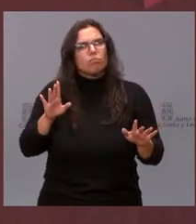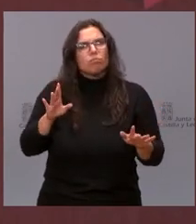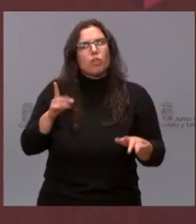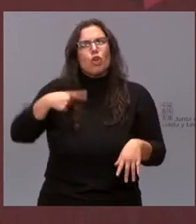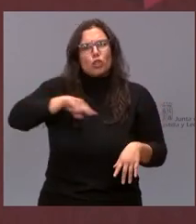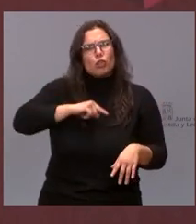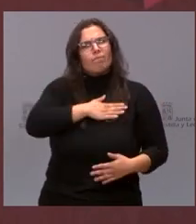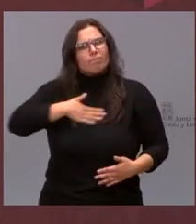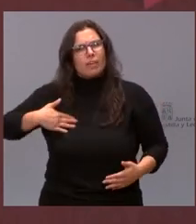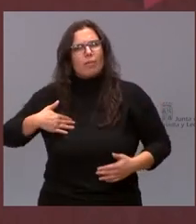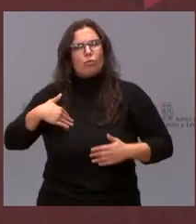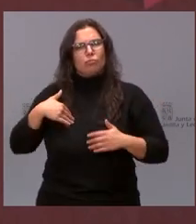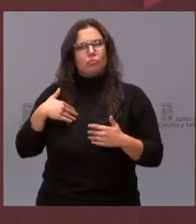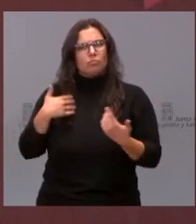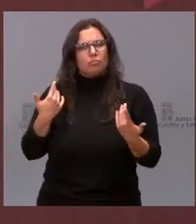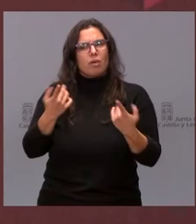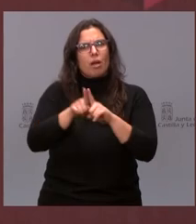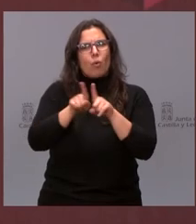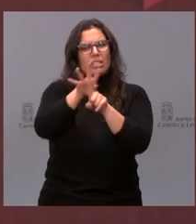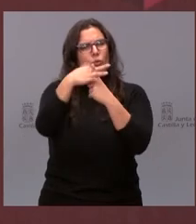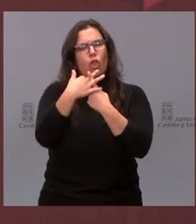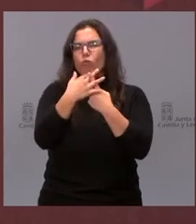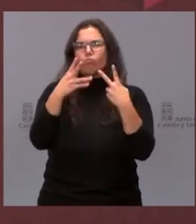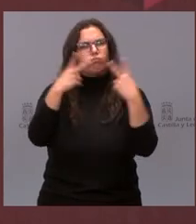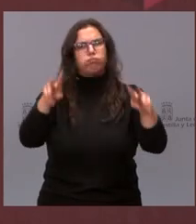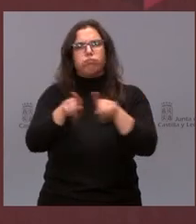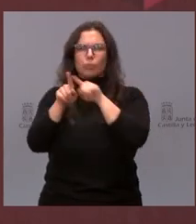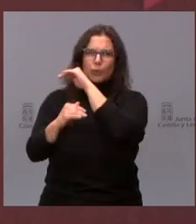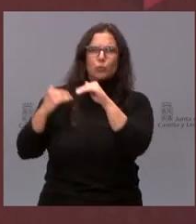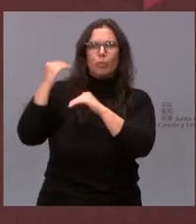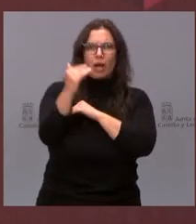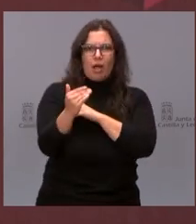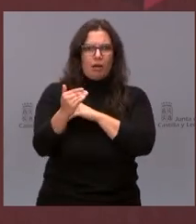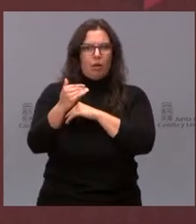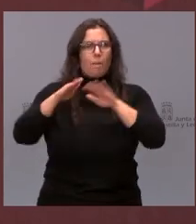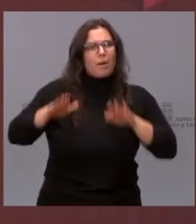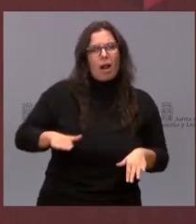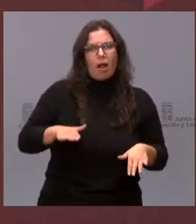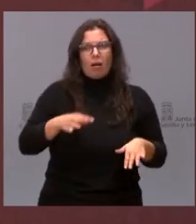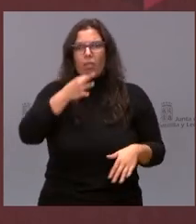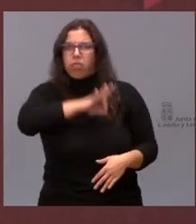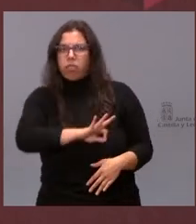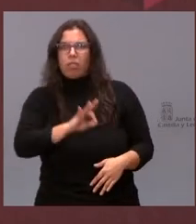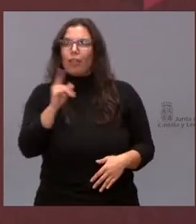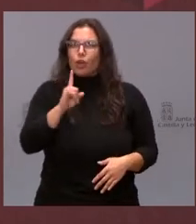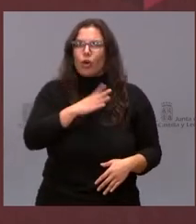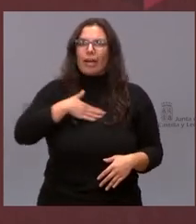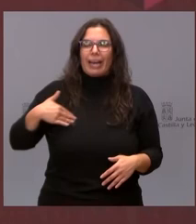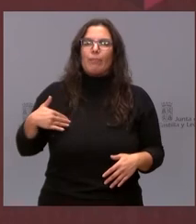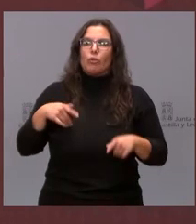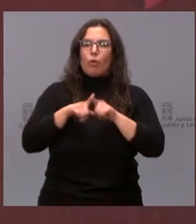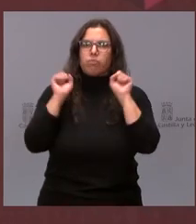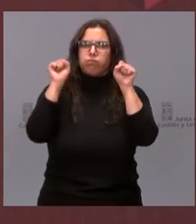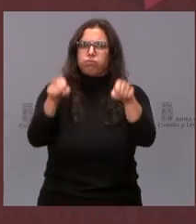ambición es superar esa situación y, desde luego, no pararnos, que no se retrasen las expectativas